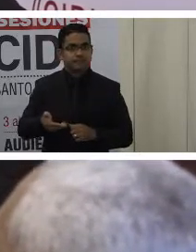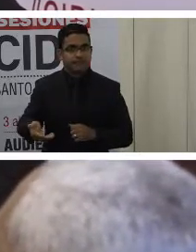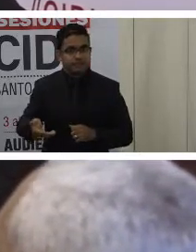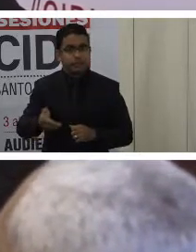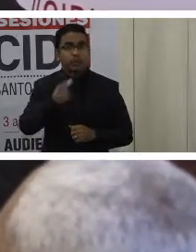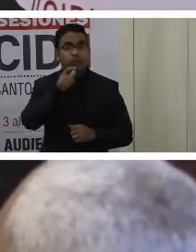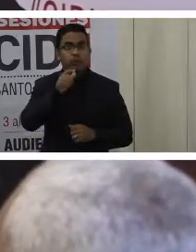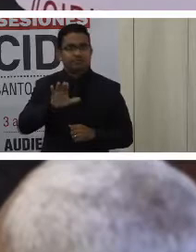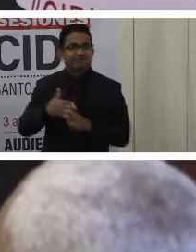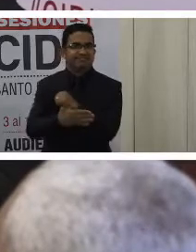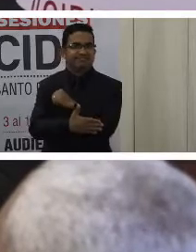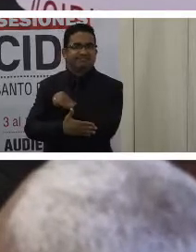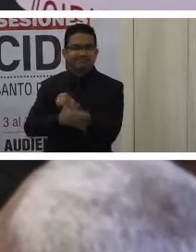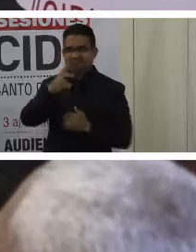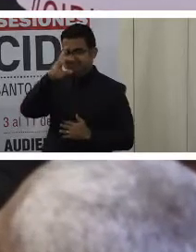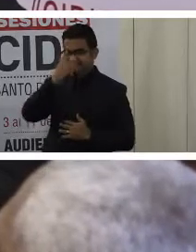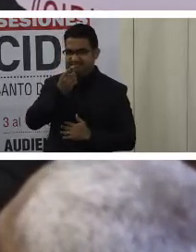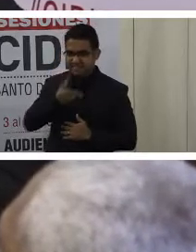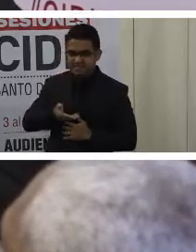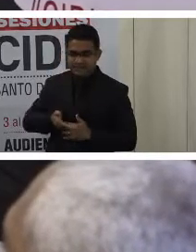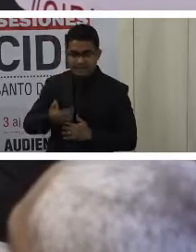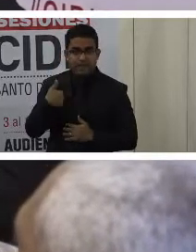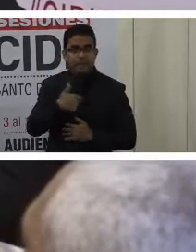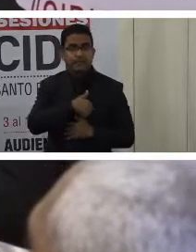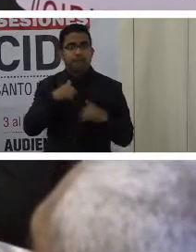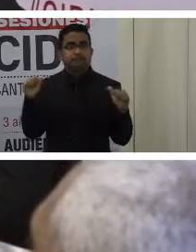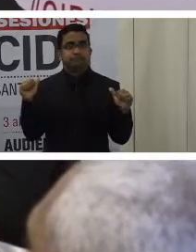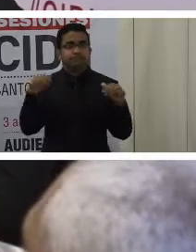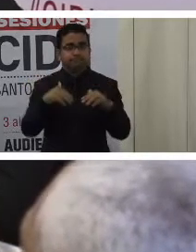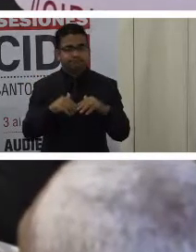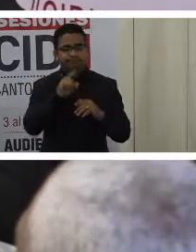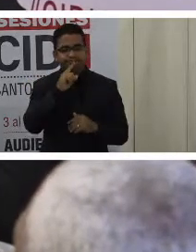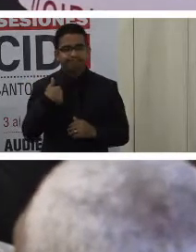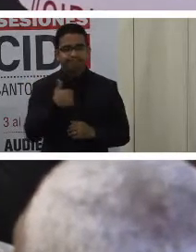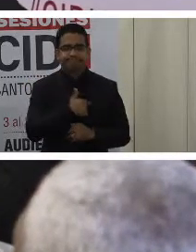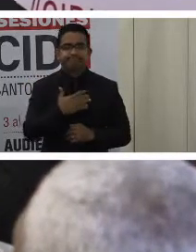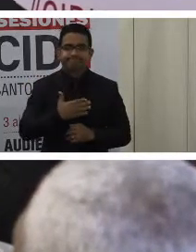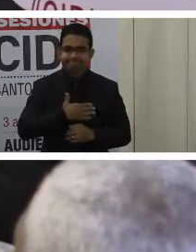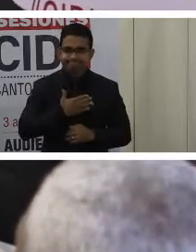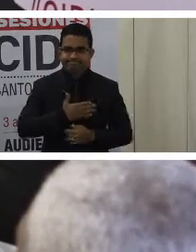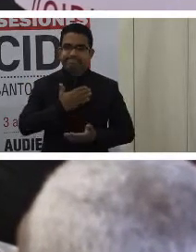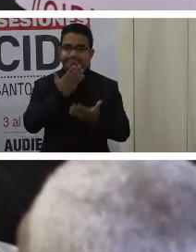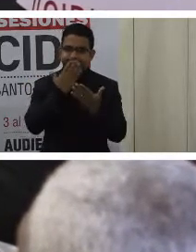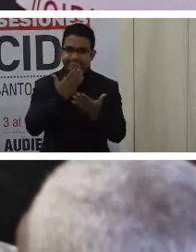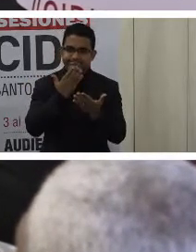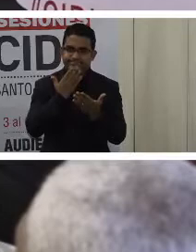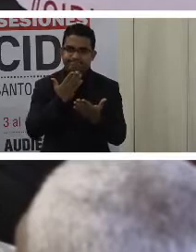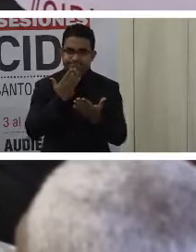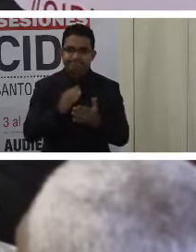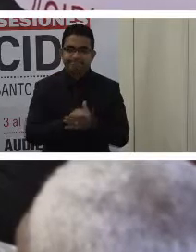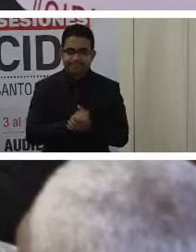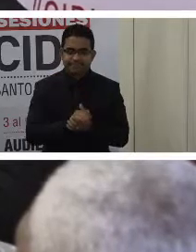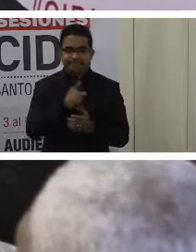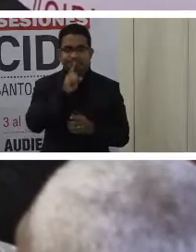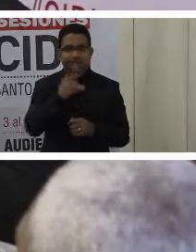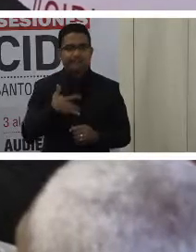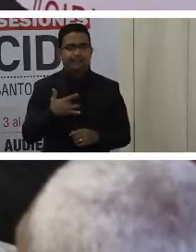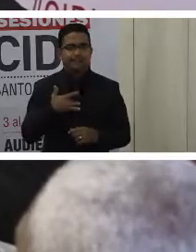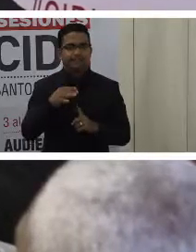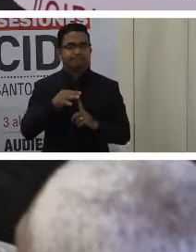Estado, lo que la Comisión agradece y reconoce de manera especial.